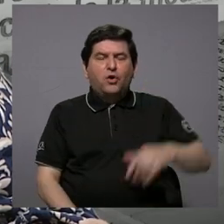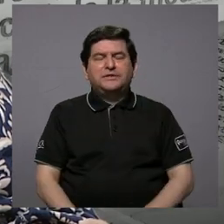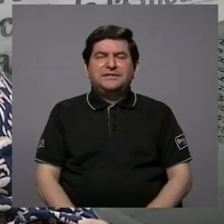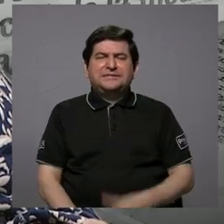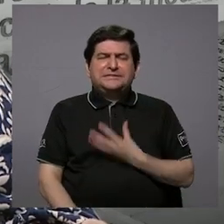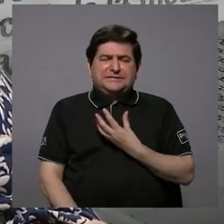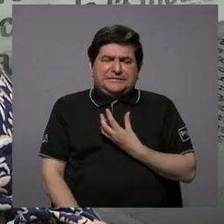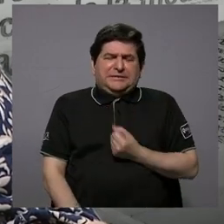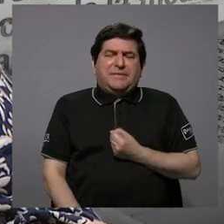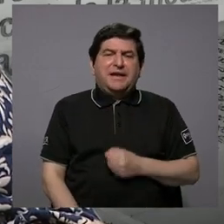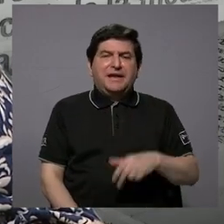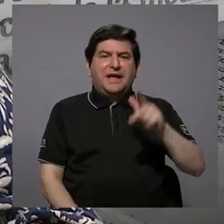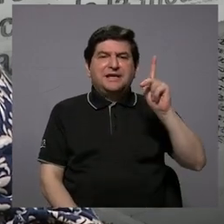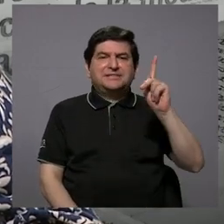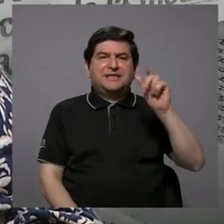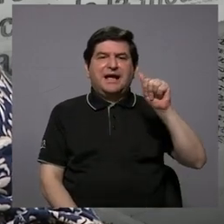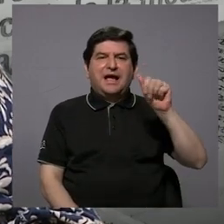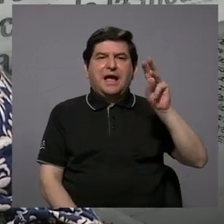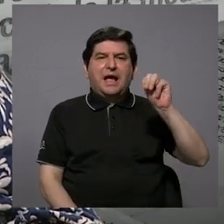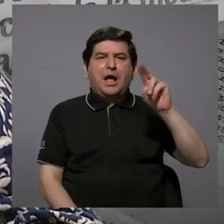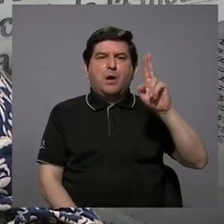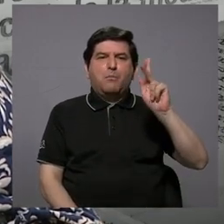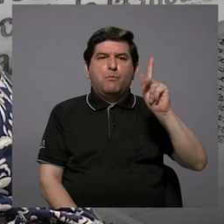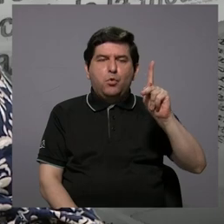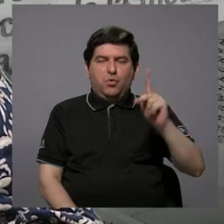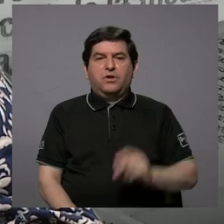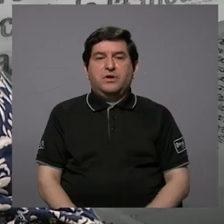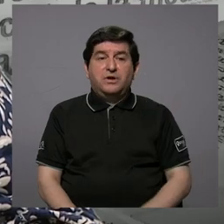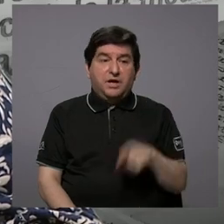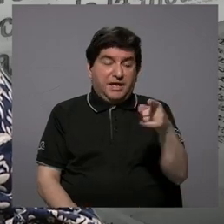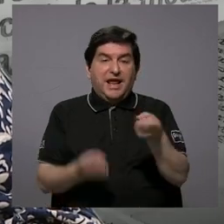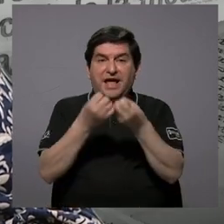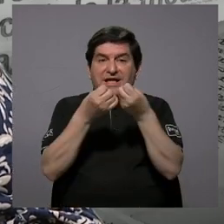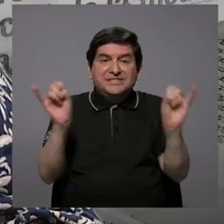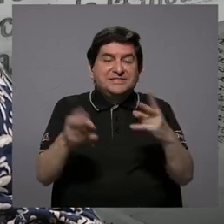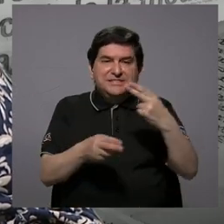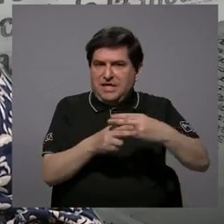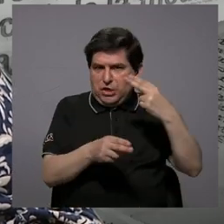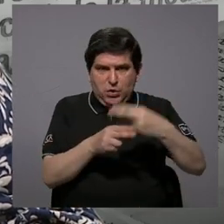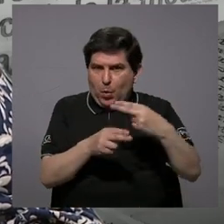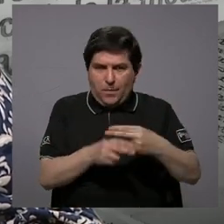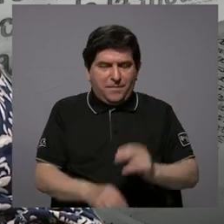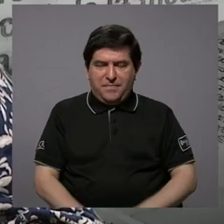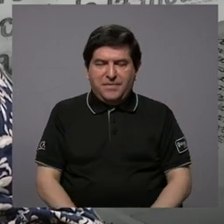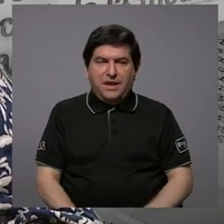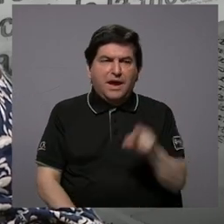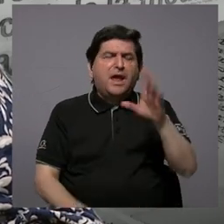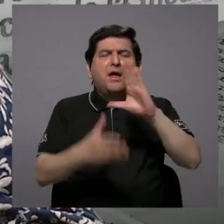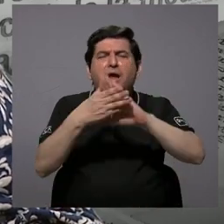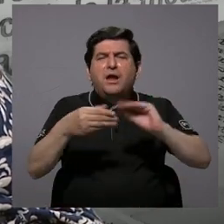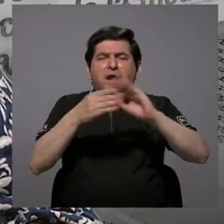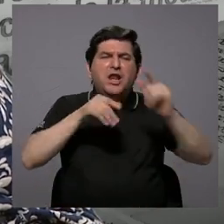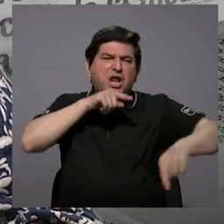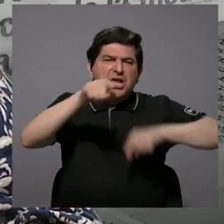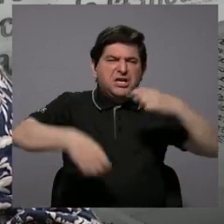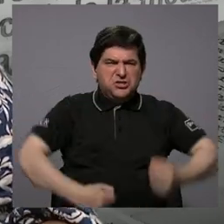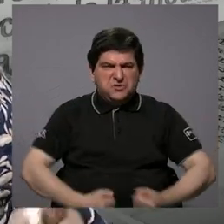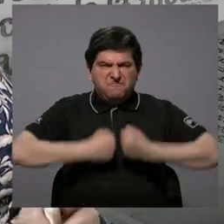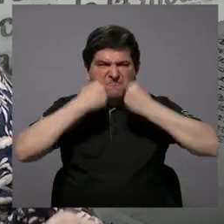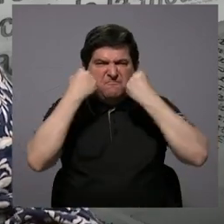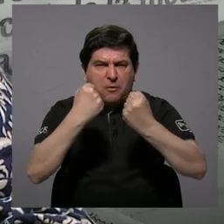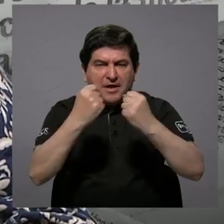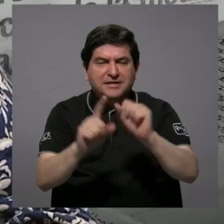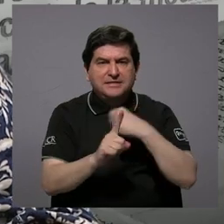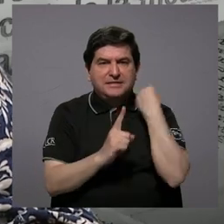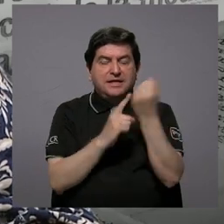Camuco. Era una columna anónima y él hacía comentarios y críticas fuertes de